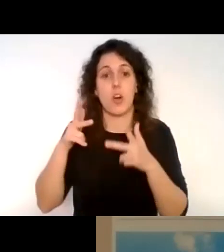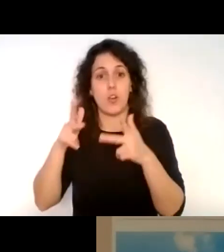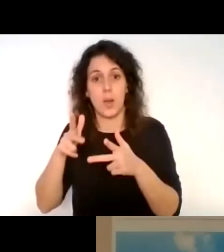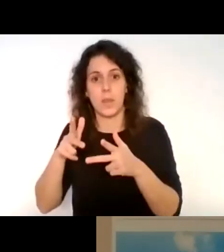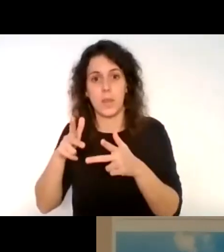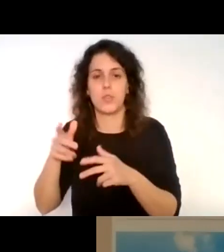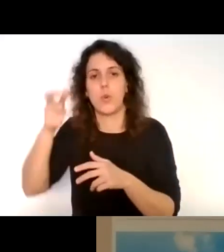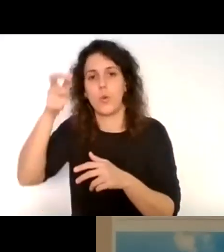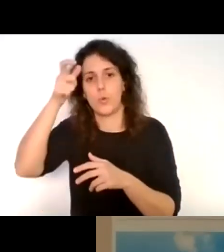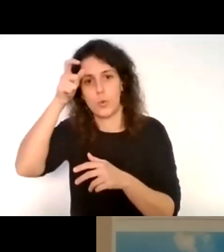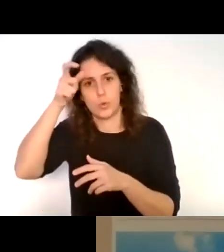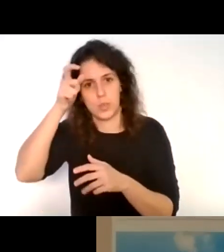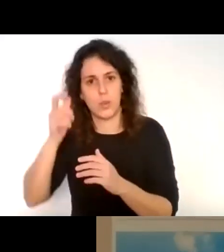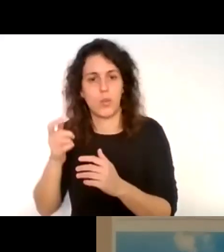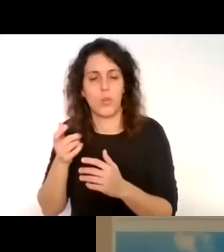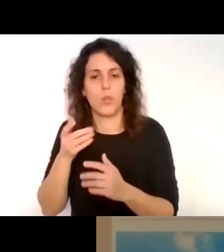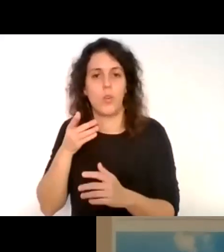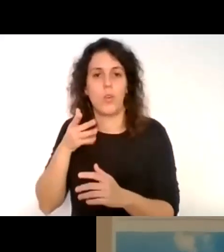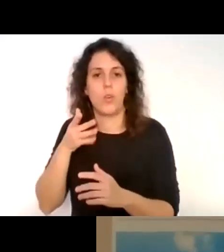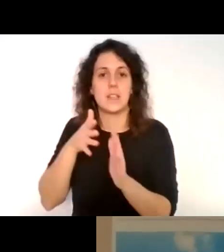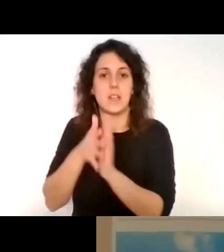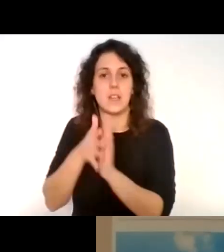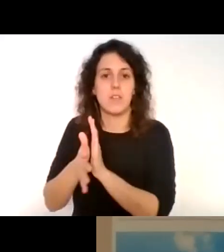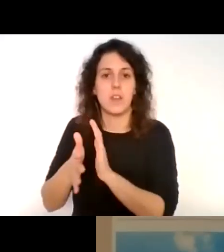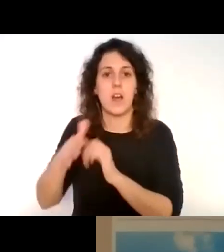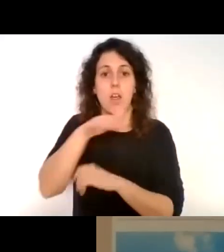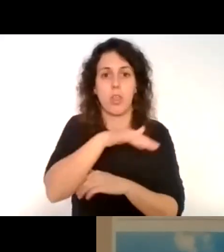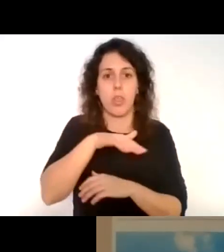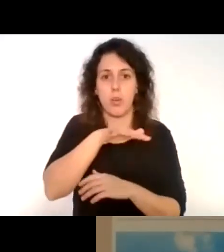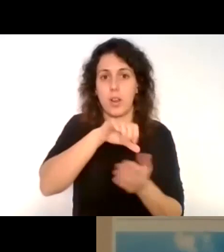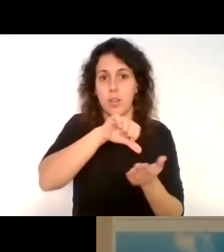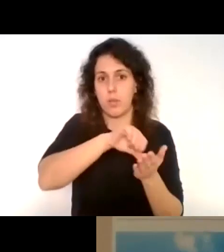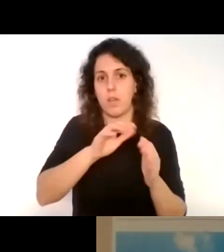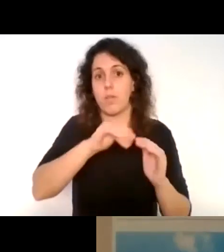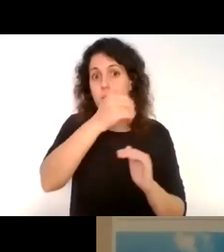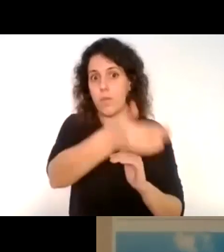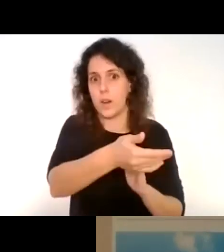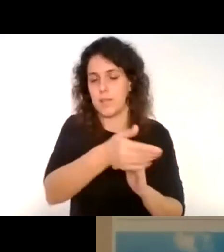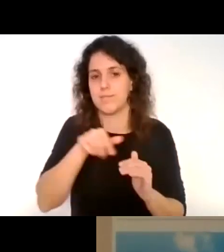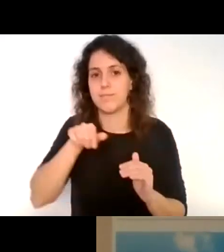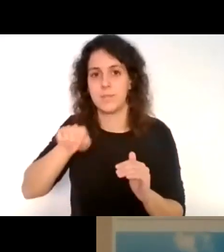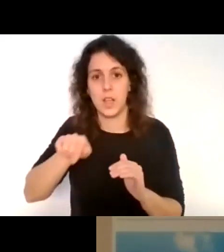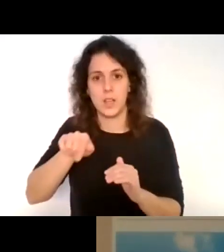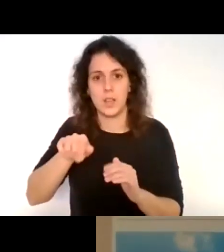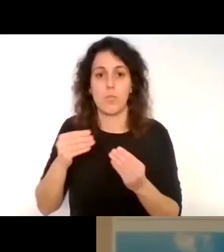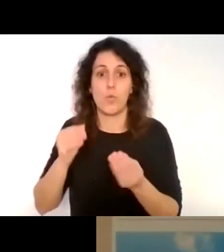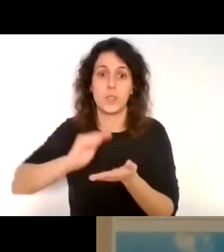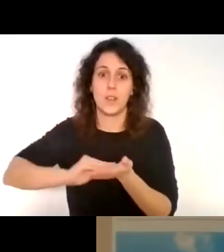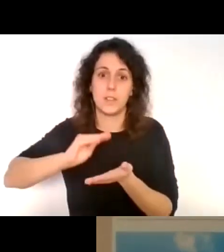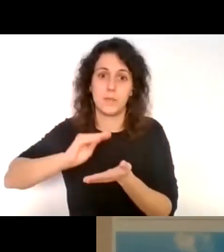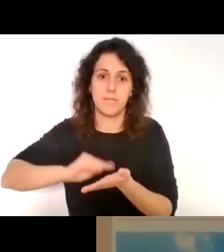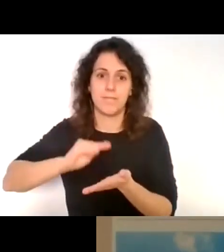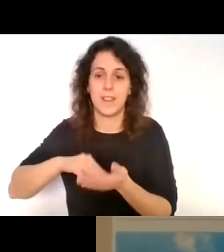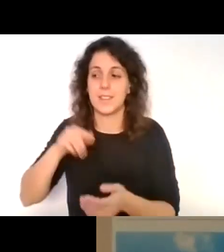rústico, fuera de la zona urbana, muchas veces nos topamos que